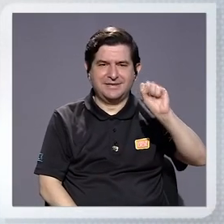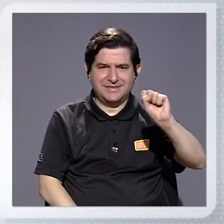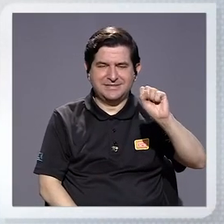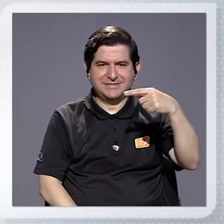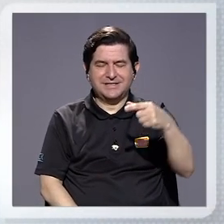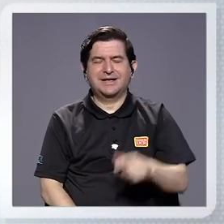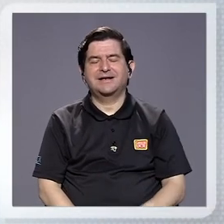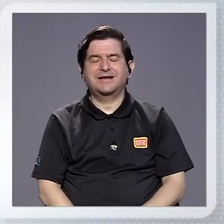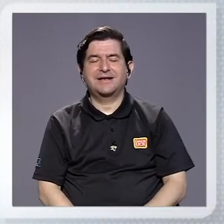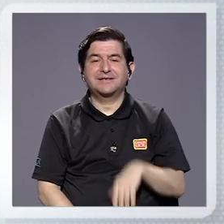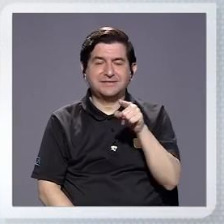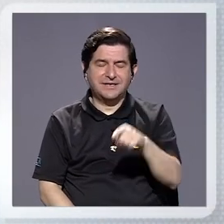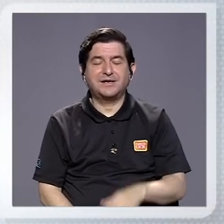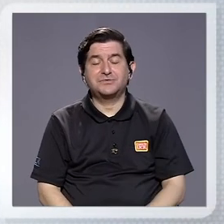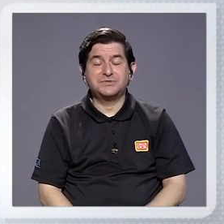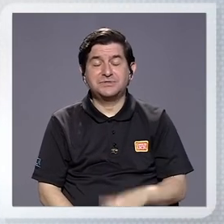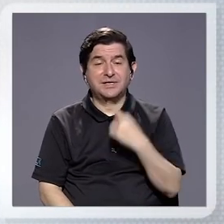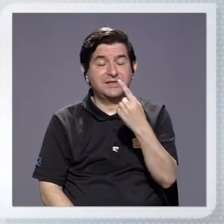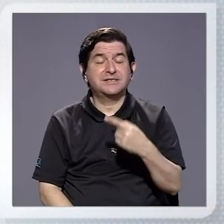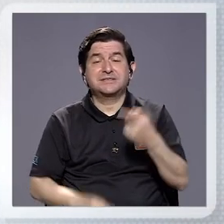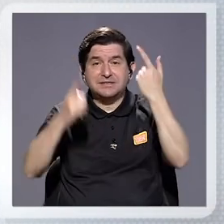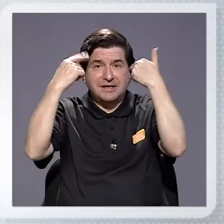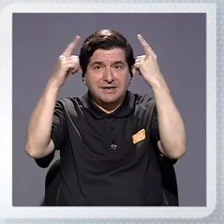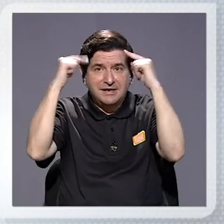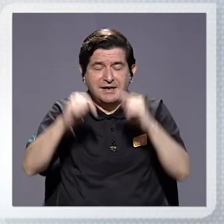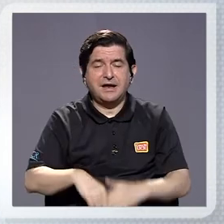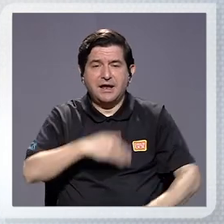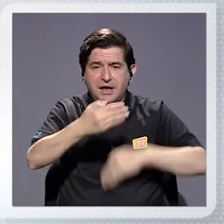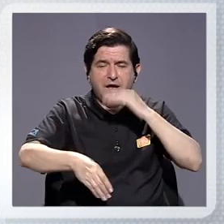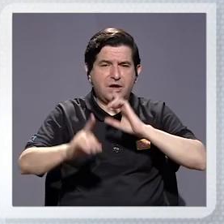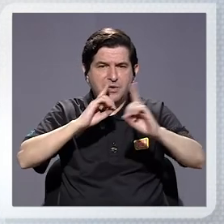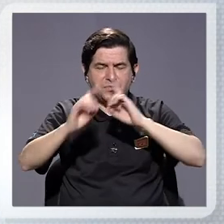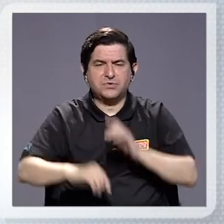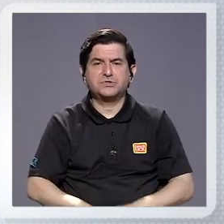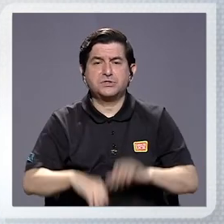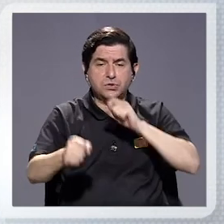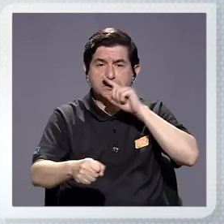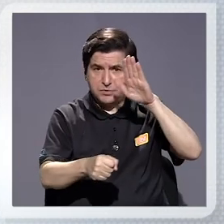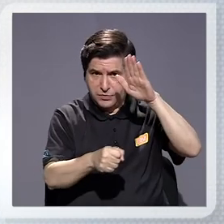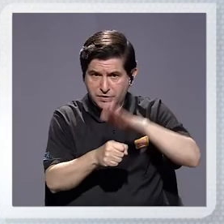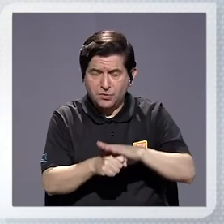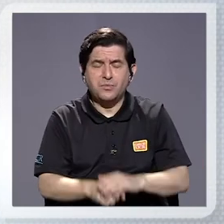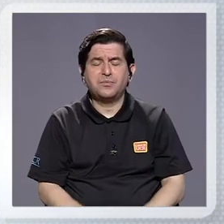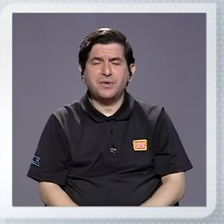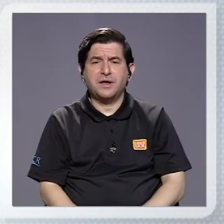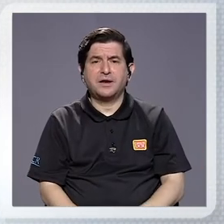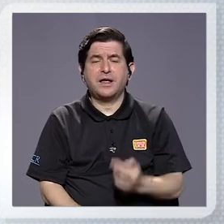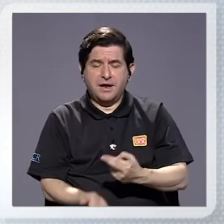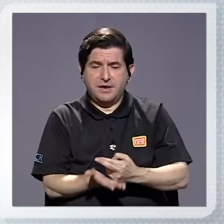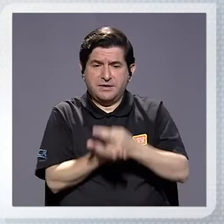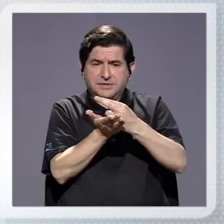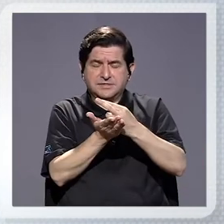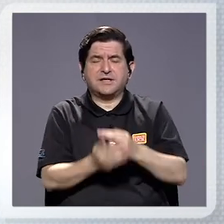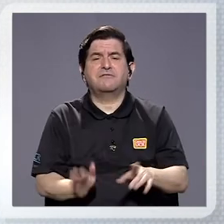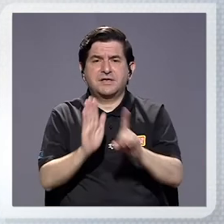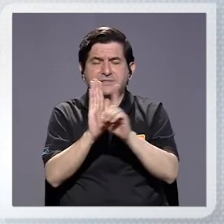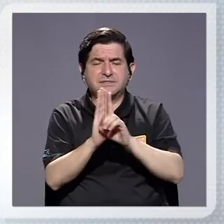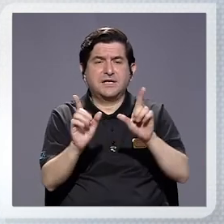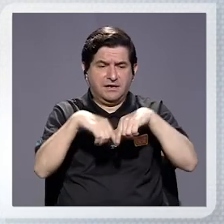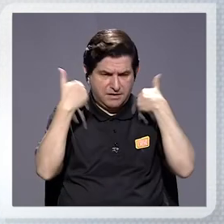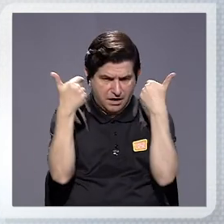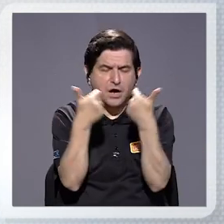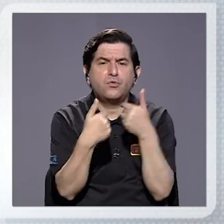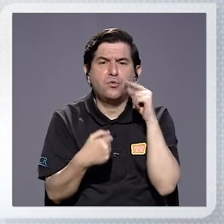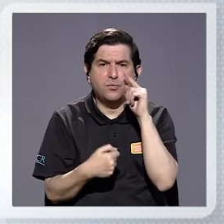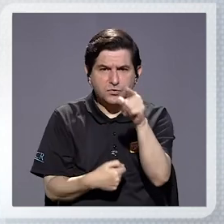ese proceso de diálogo que al final se pueda convertir en hechos fehacientes de reivindicación de derechos en cada uno de los grupos